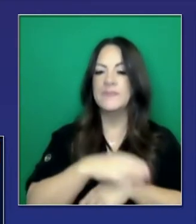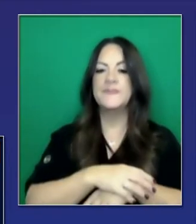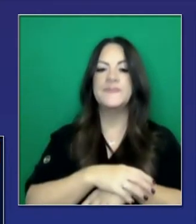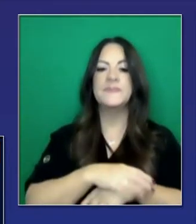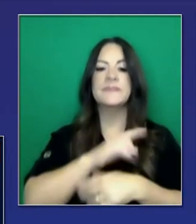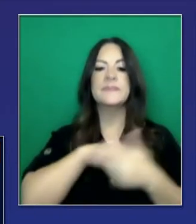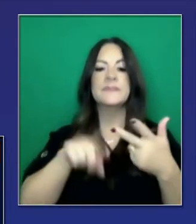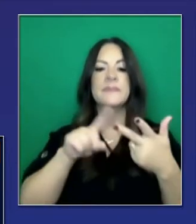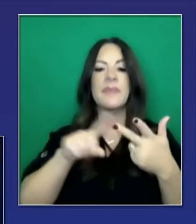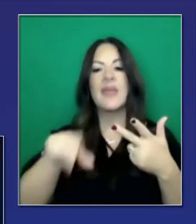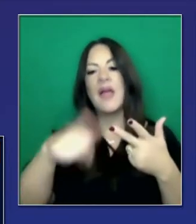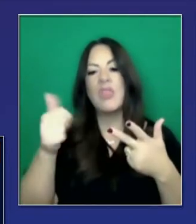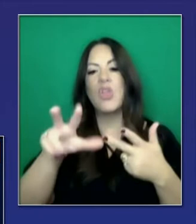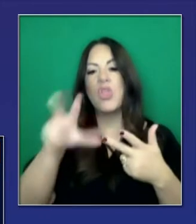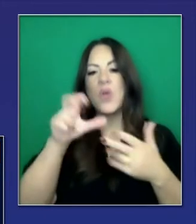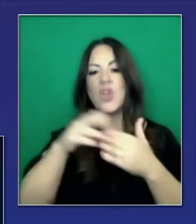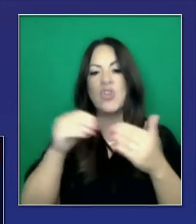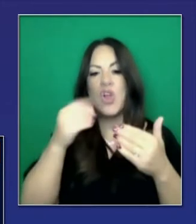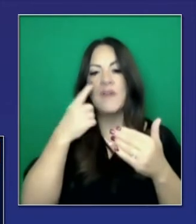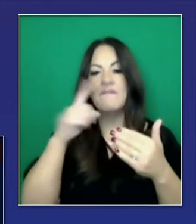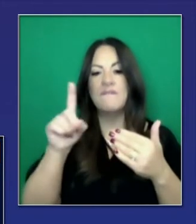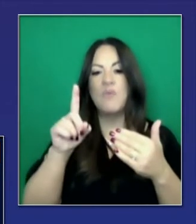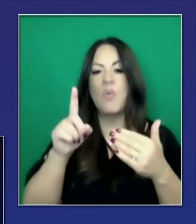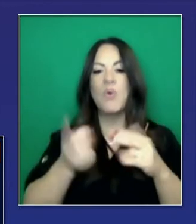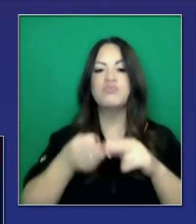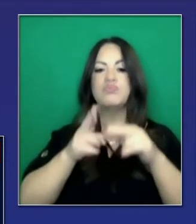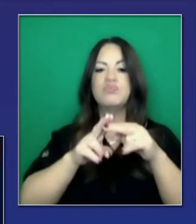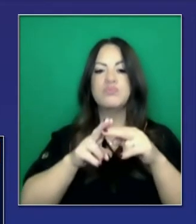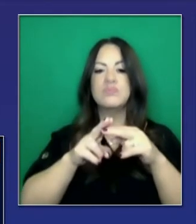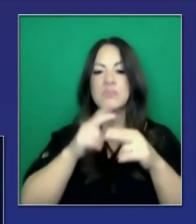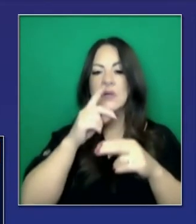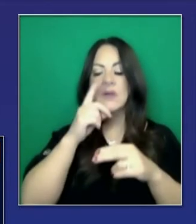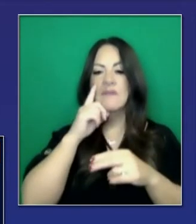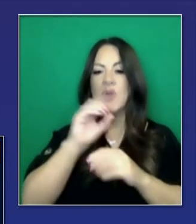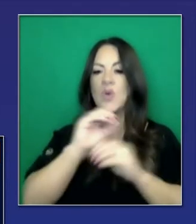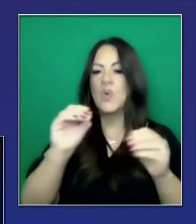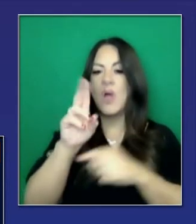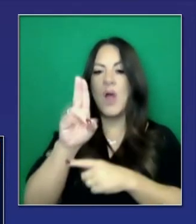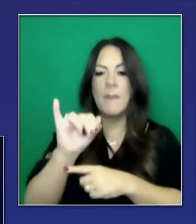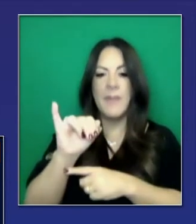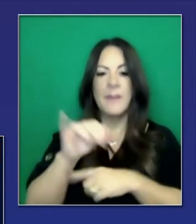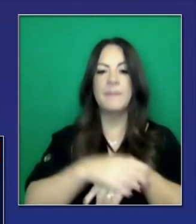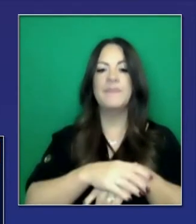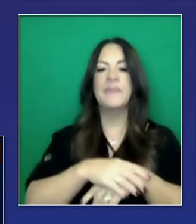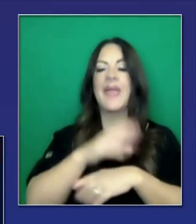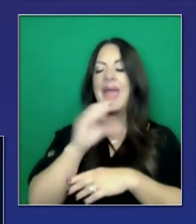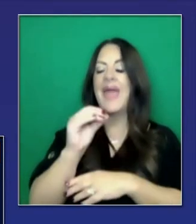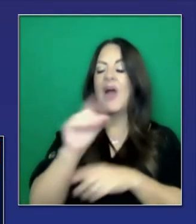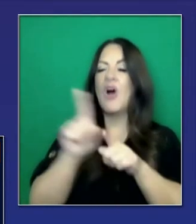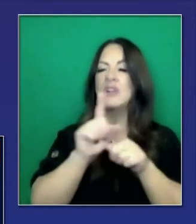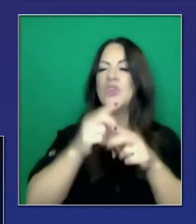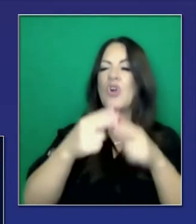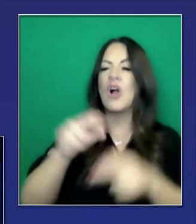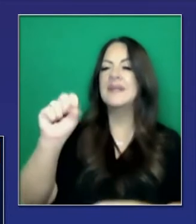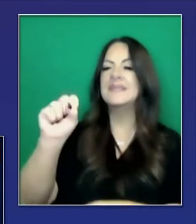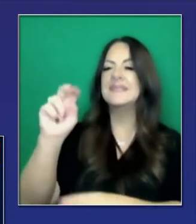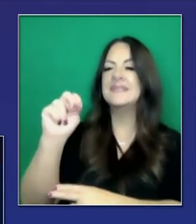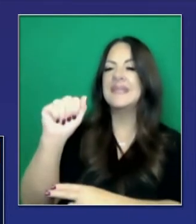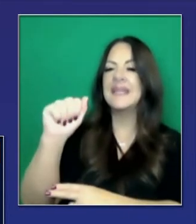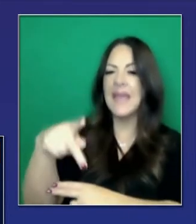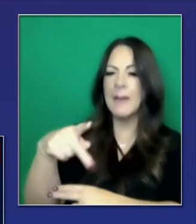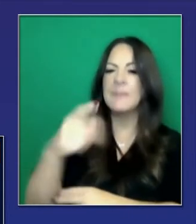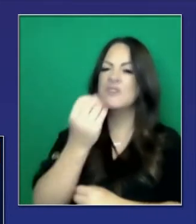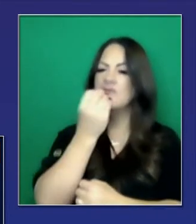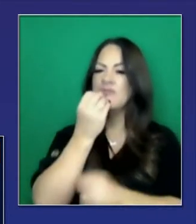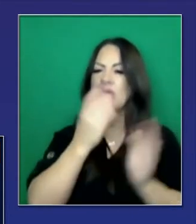recibiendo. También SNAP, que son las estampillas de comida, que ha aumentado por 15% por seis meses. La